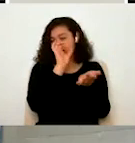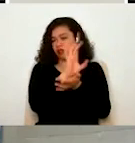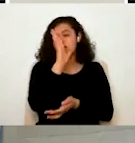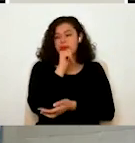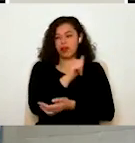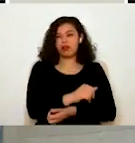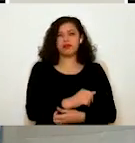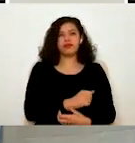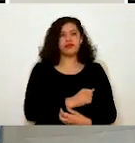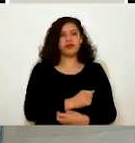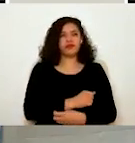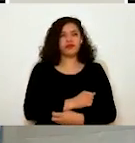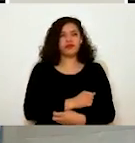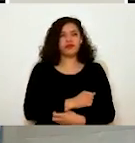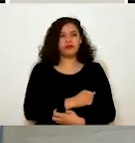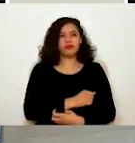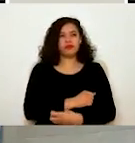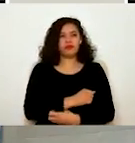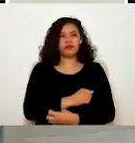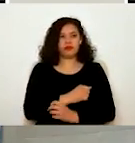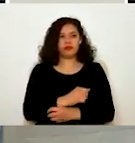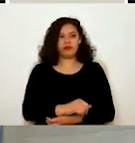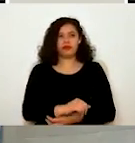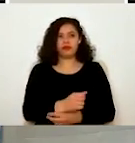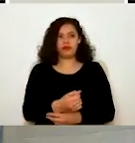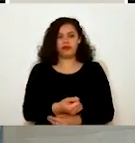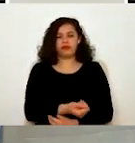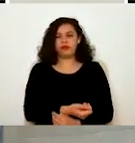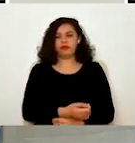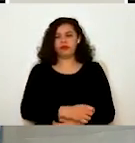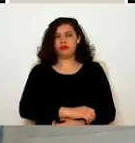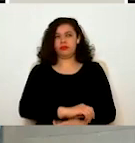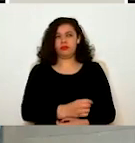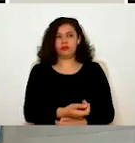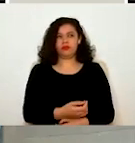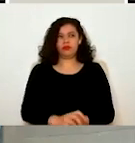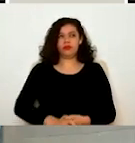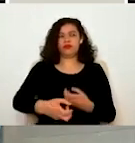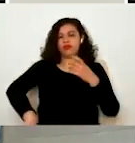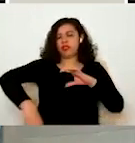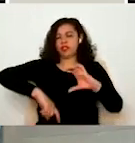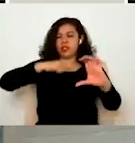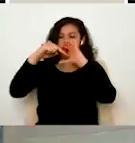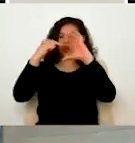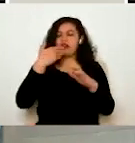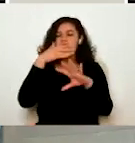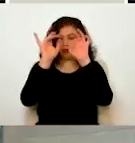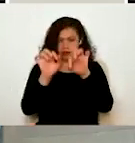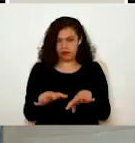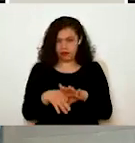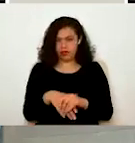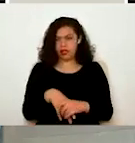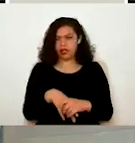importante que este correo electrónico lo capturen de forma correcta. En el domicilio para recibir notificaciones,